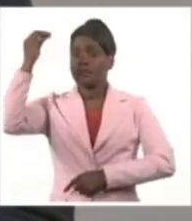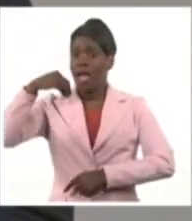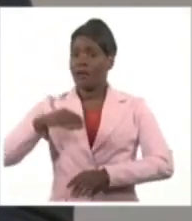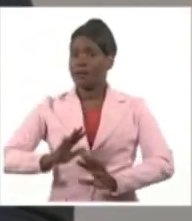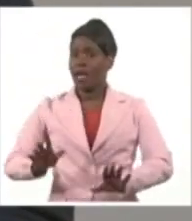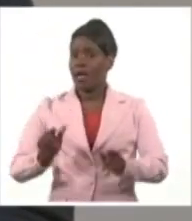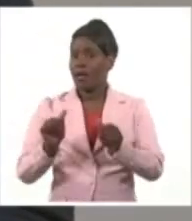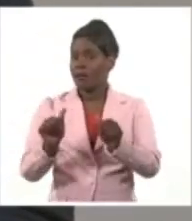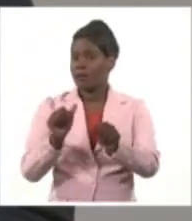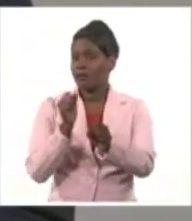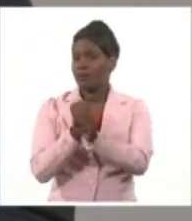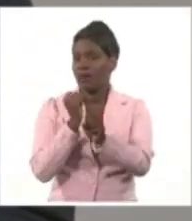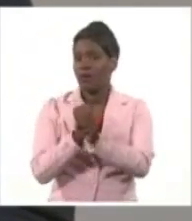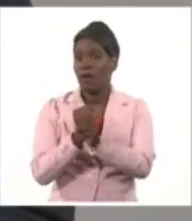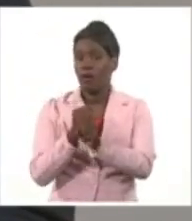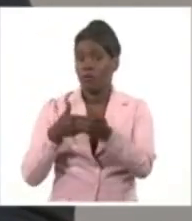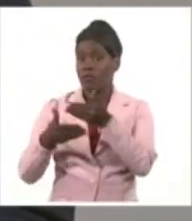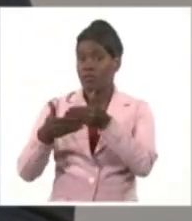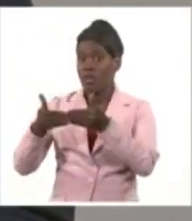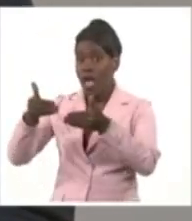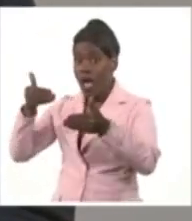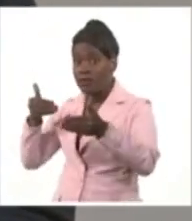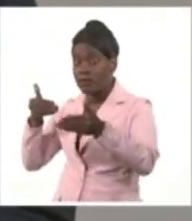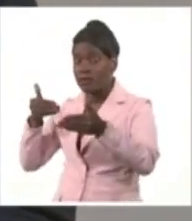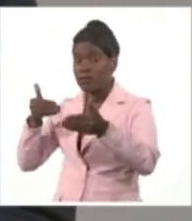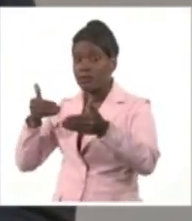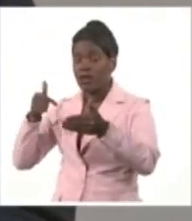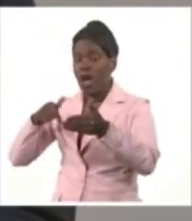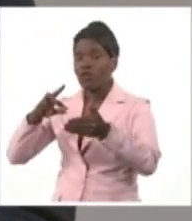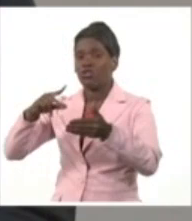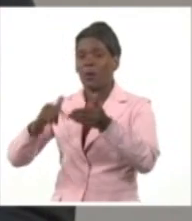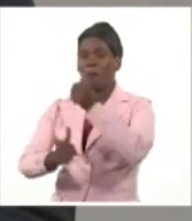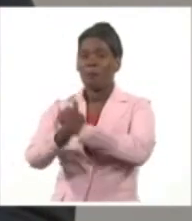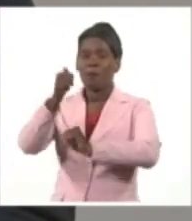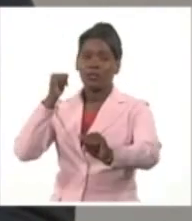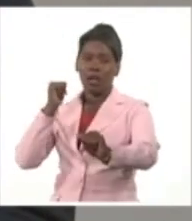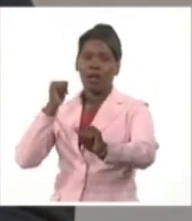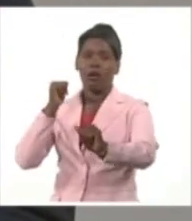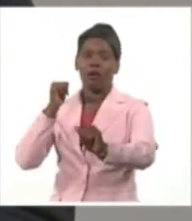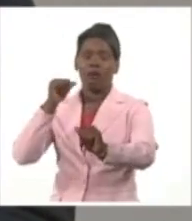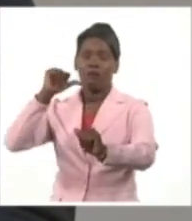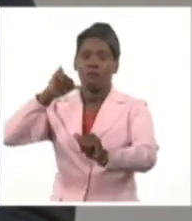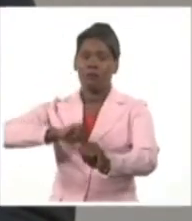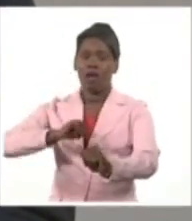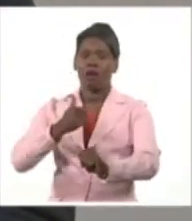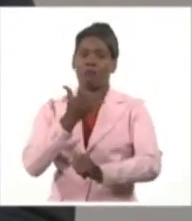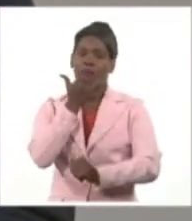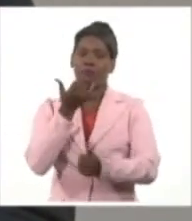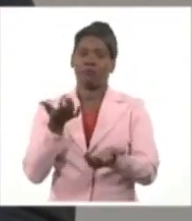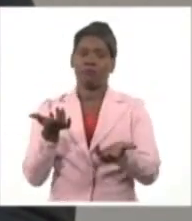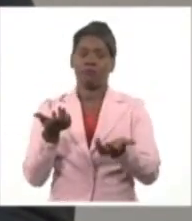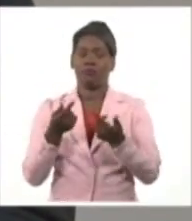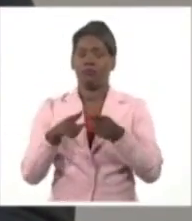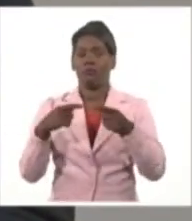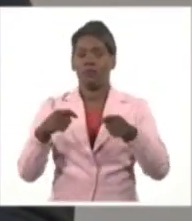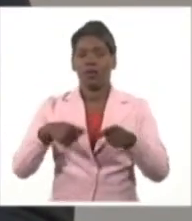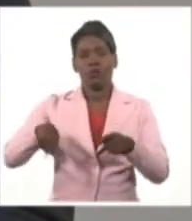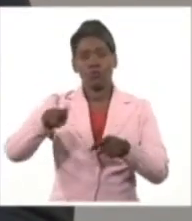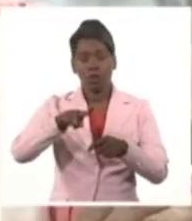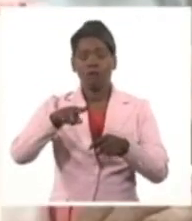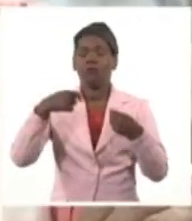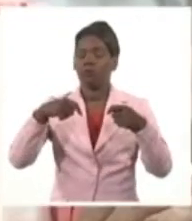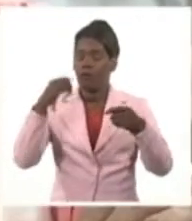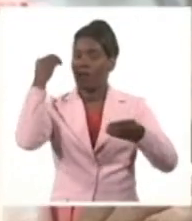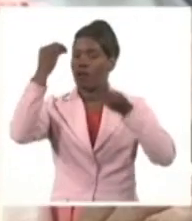muchos de los resultados que se lograron han retrocedido en algunos casos. Es un tema que requiere un profundo